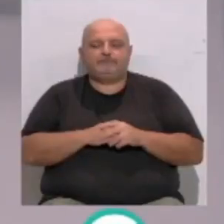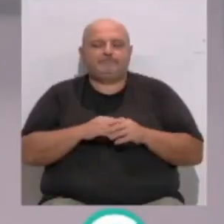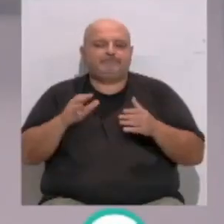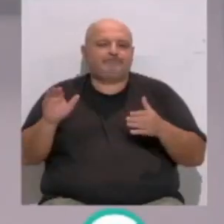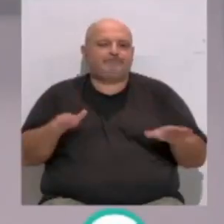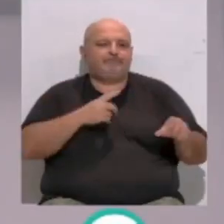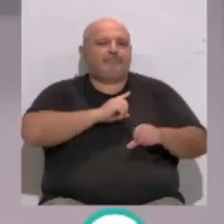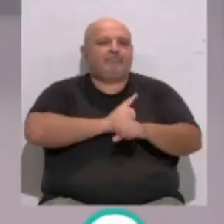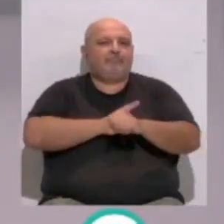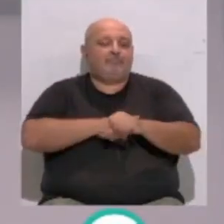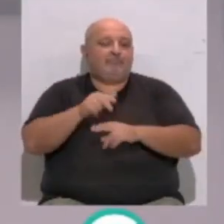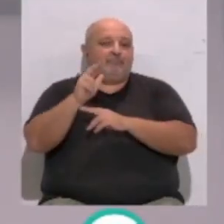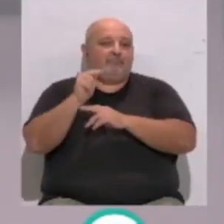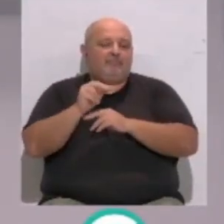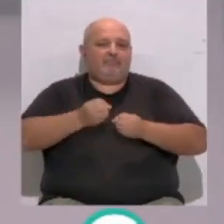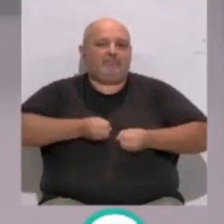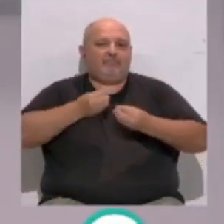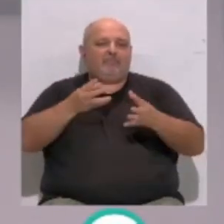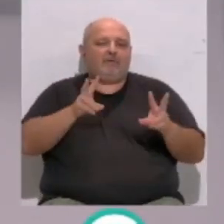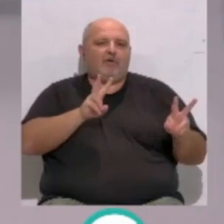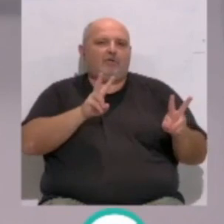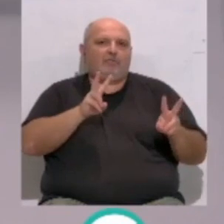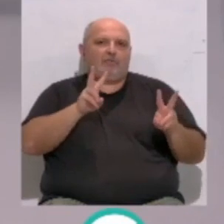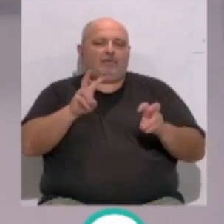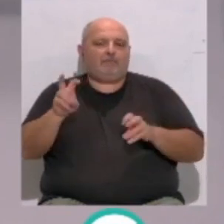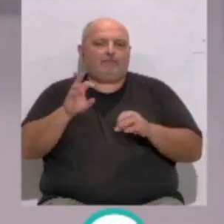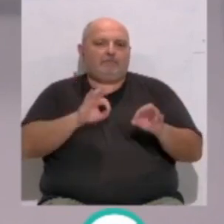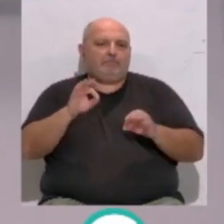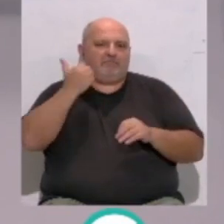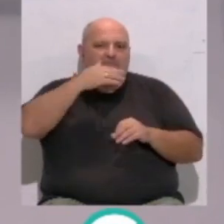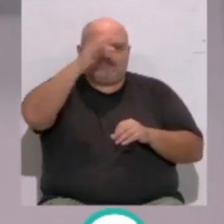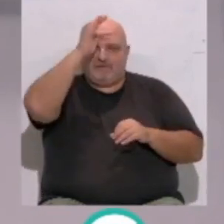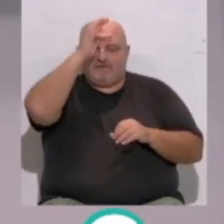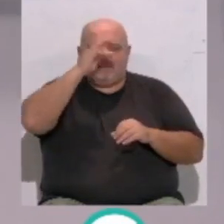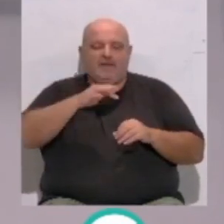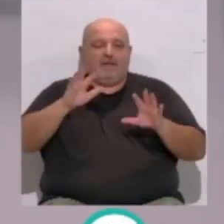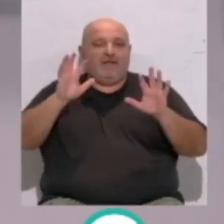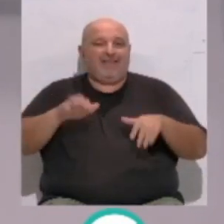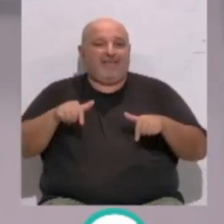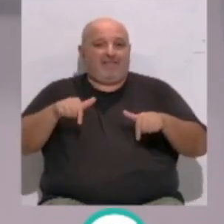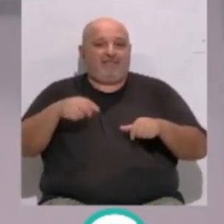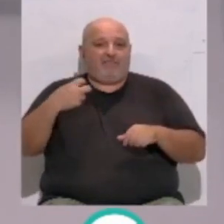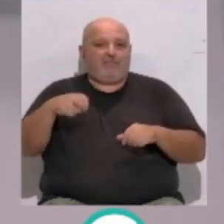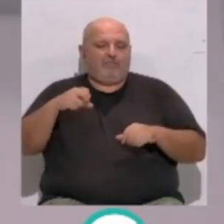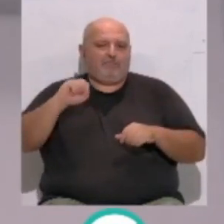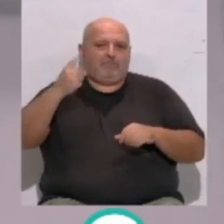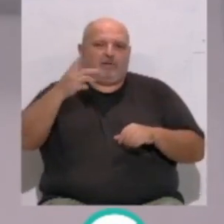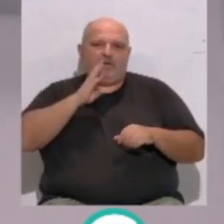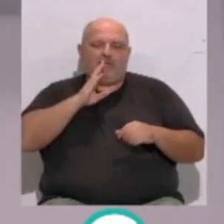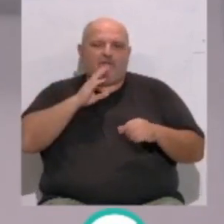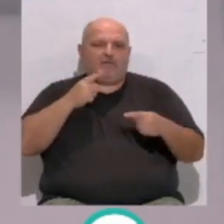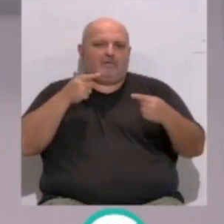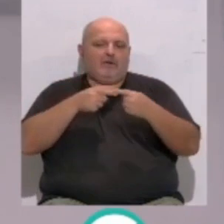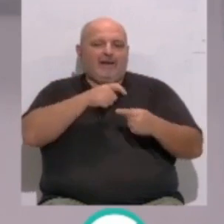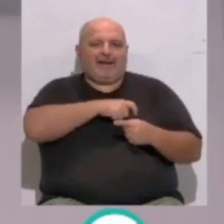Y en los deportes es viernes y les contamos algunas notas de la agenda para este fin de semana. El Cádiz Club de Fútbol en primer lugar que se medirá al